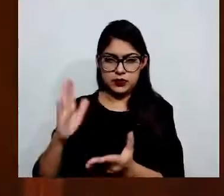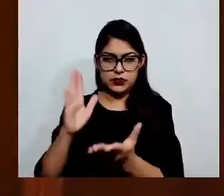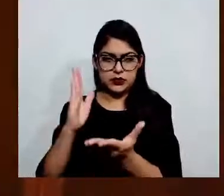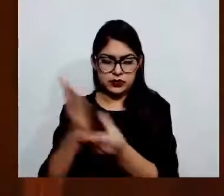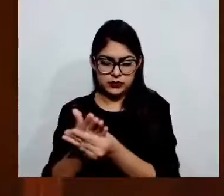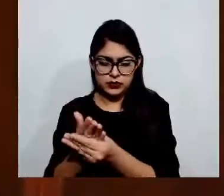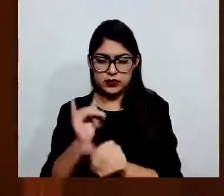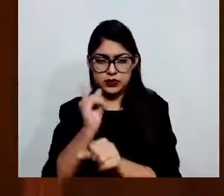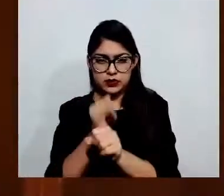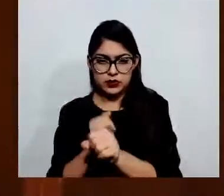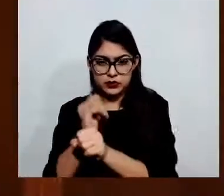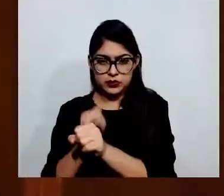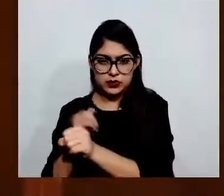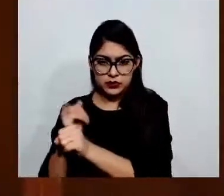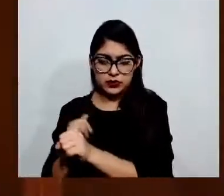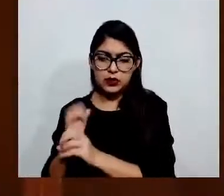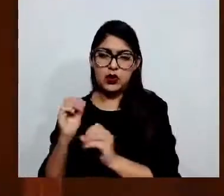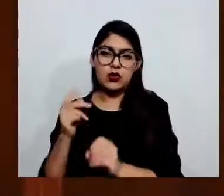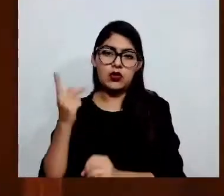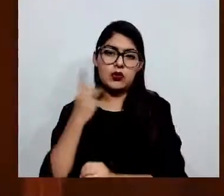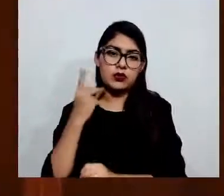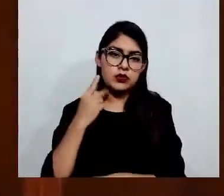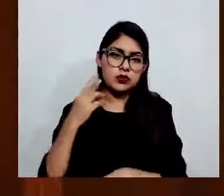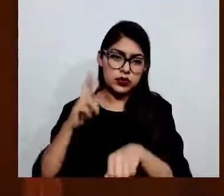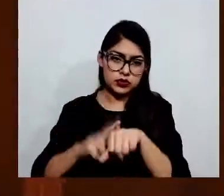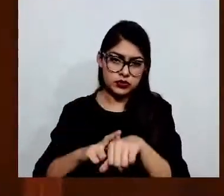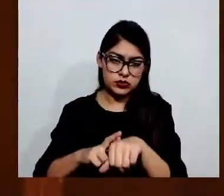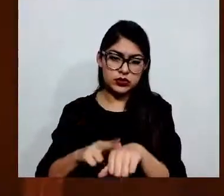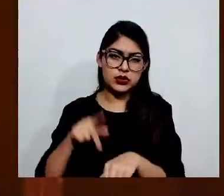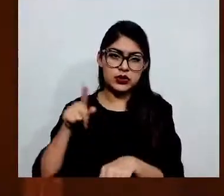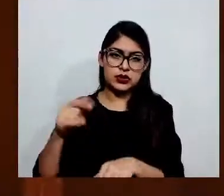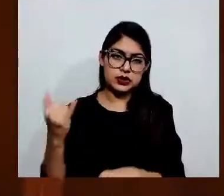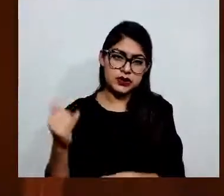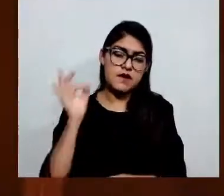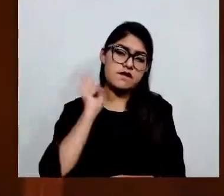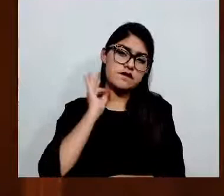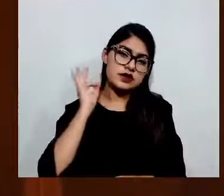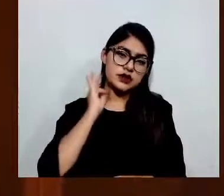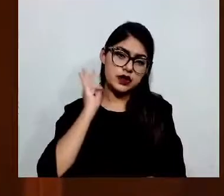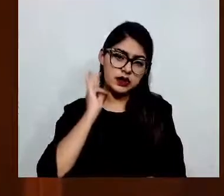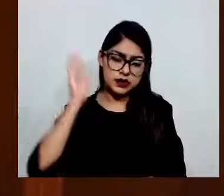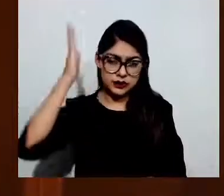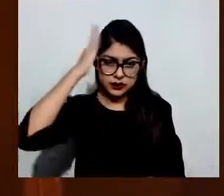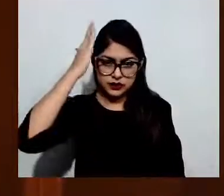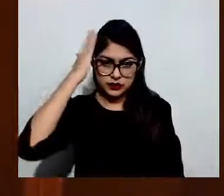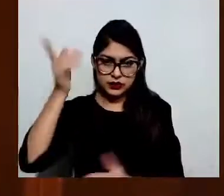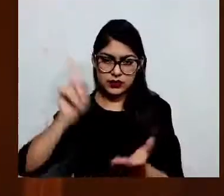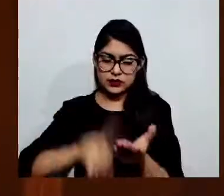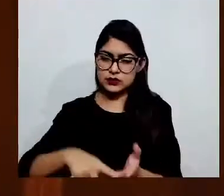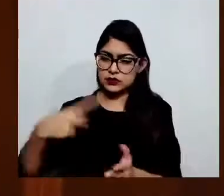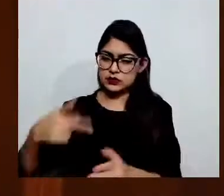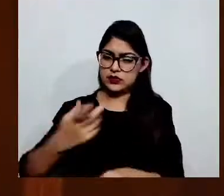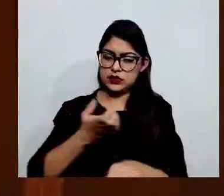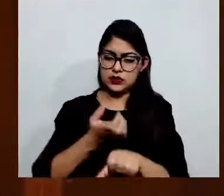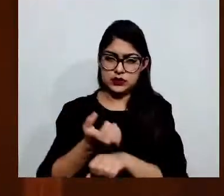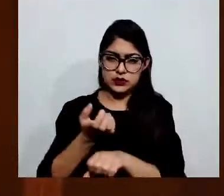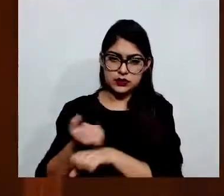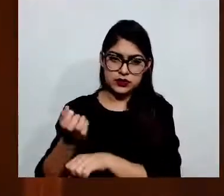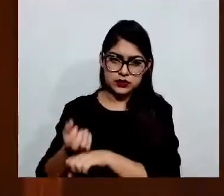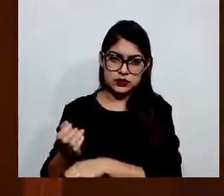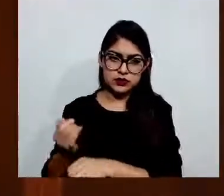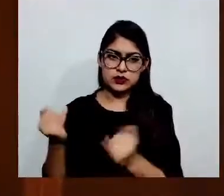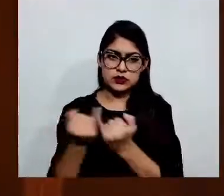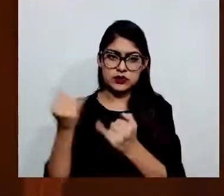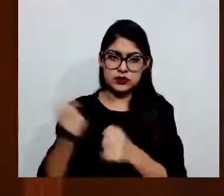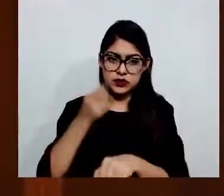Justicia y Fiscalías Generales de las entidades federativas del Secretariado Ejecutivo del Sistema Nacional de Seguridad